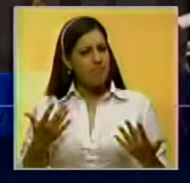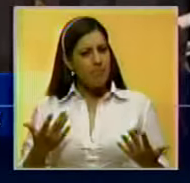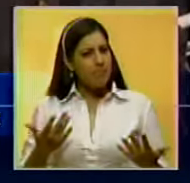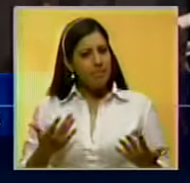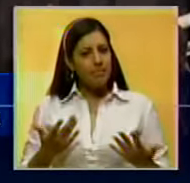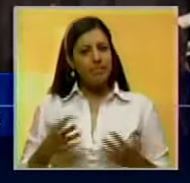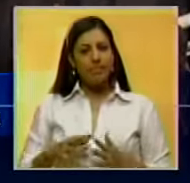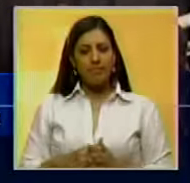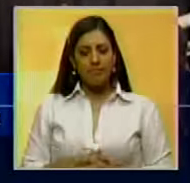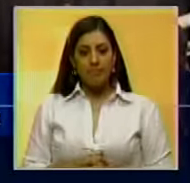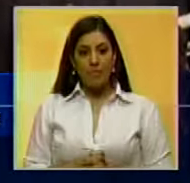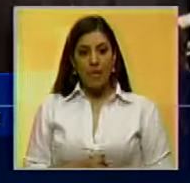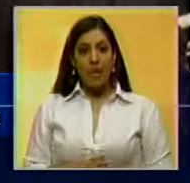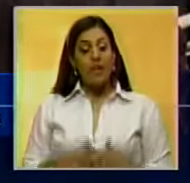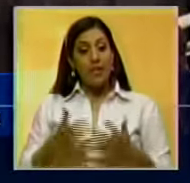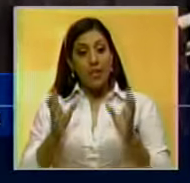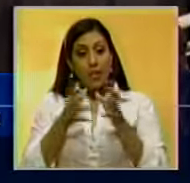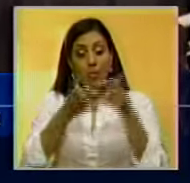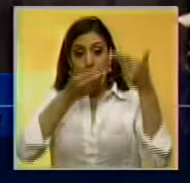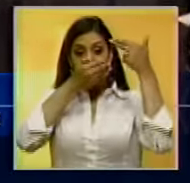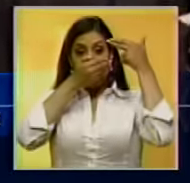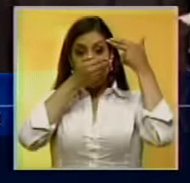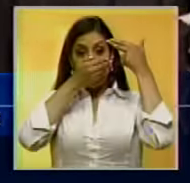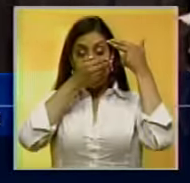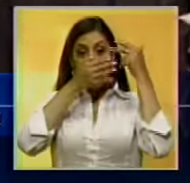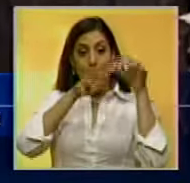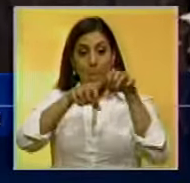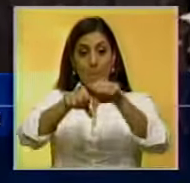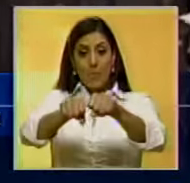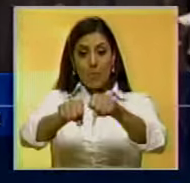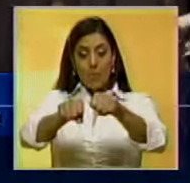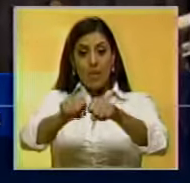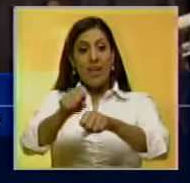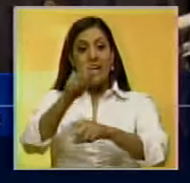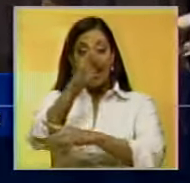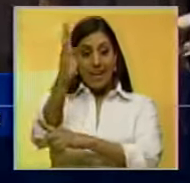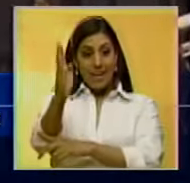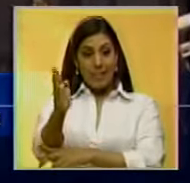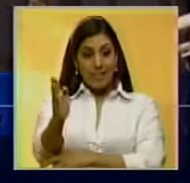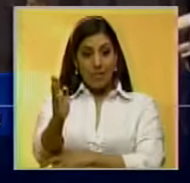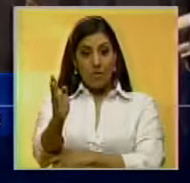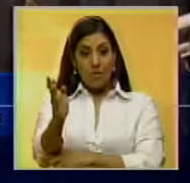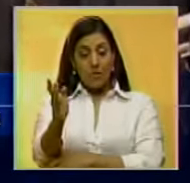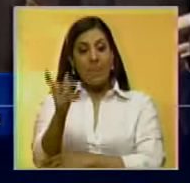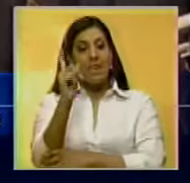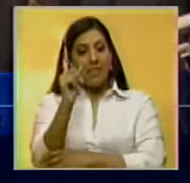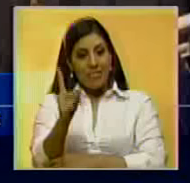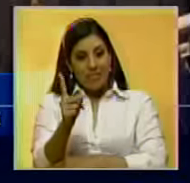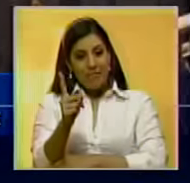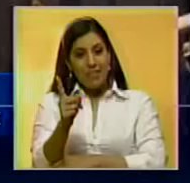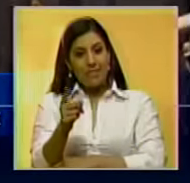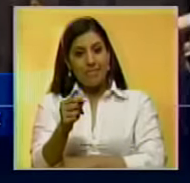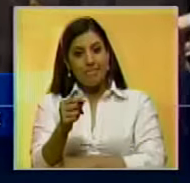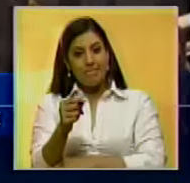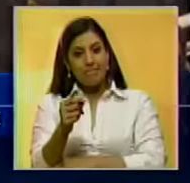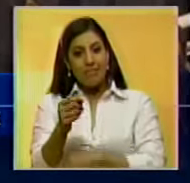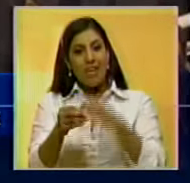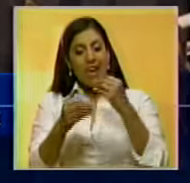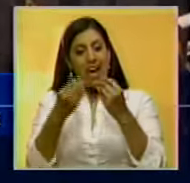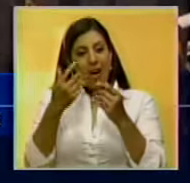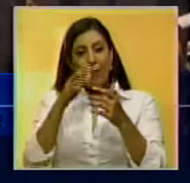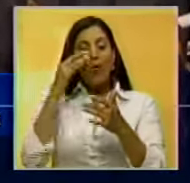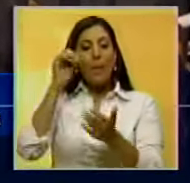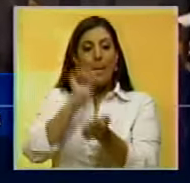los secuestradores capturados y condenados vayan al